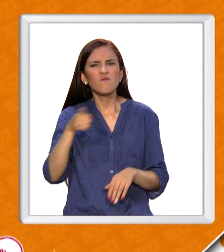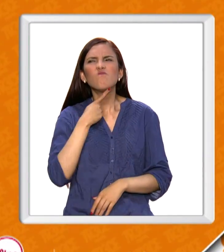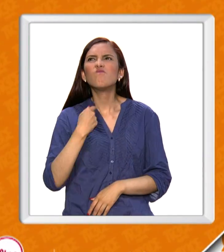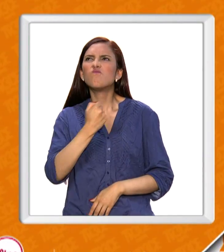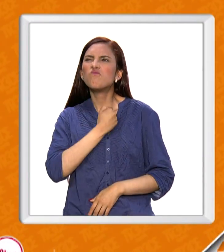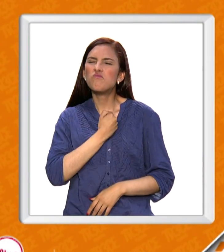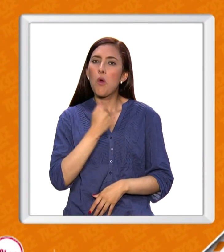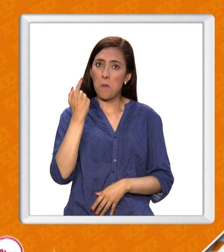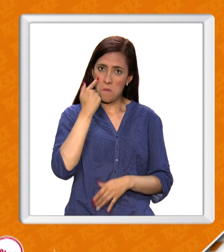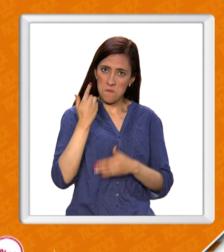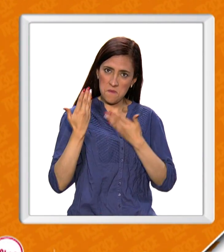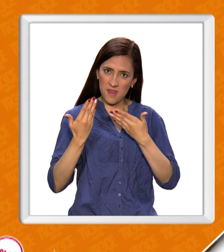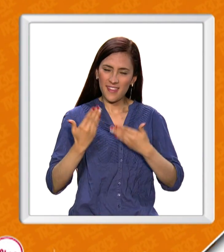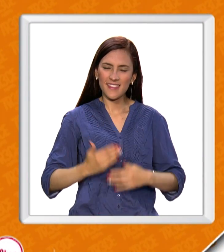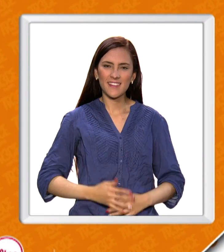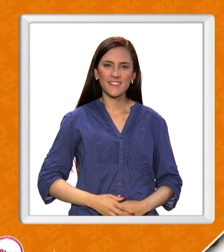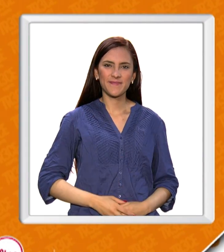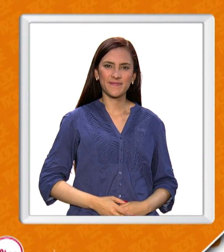a este juego, miren.